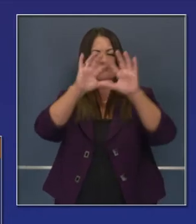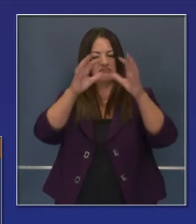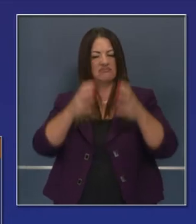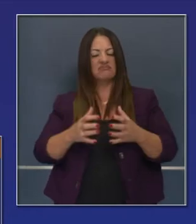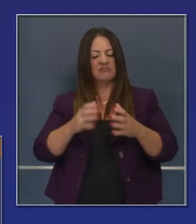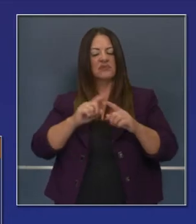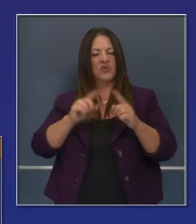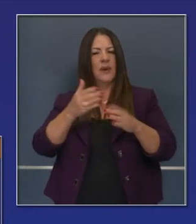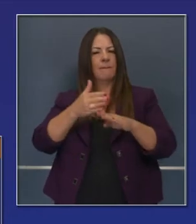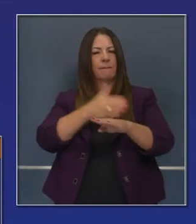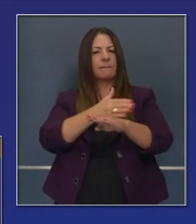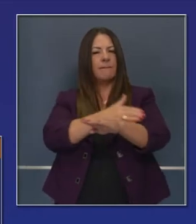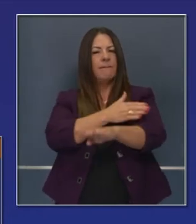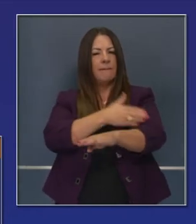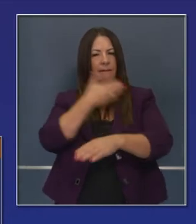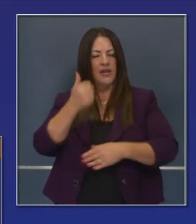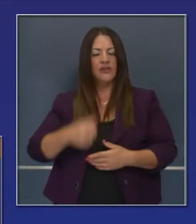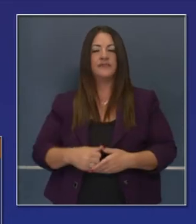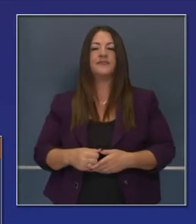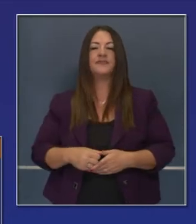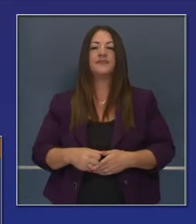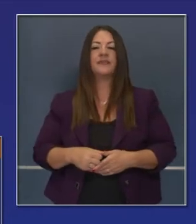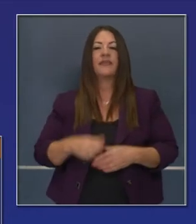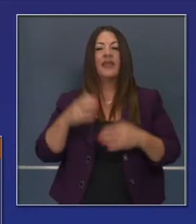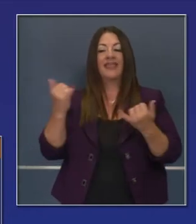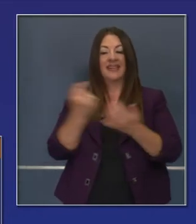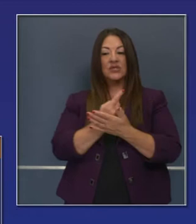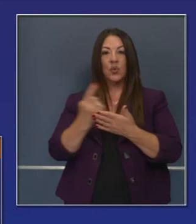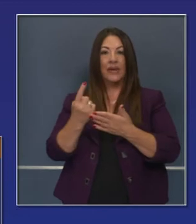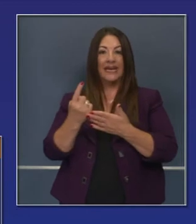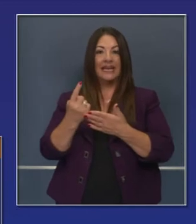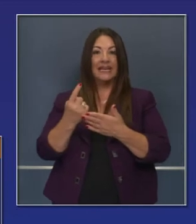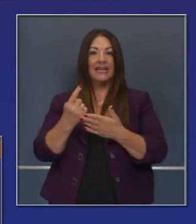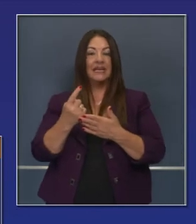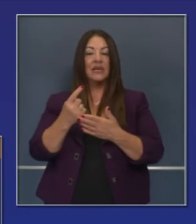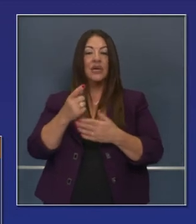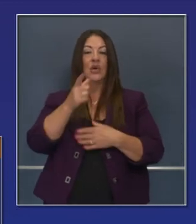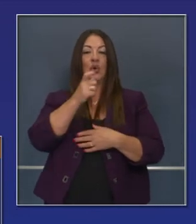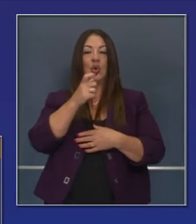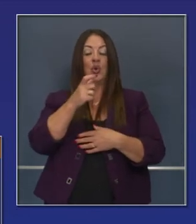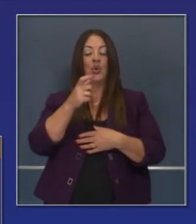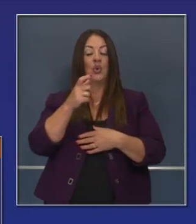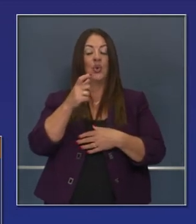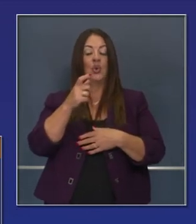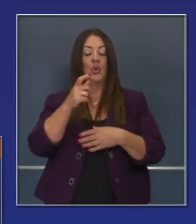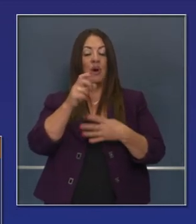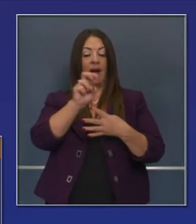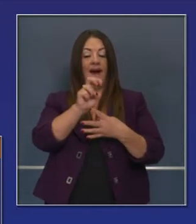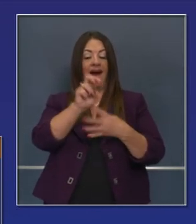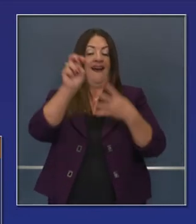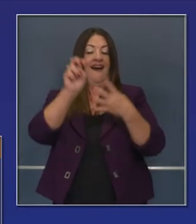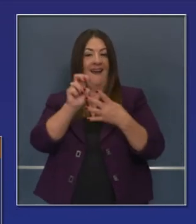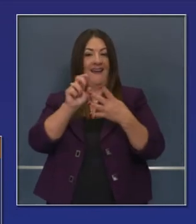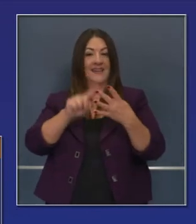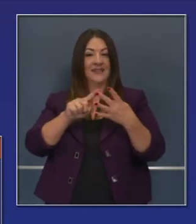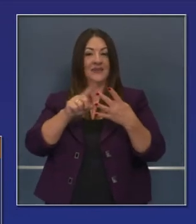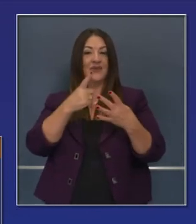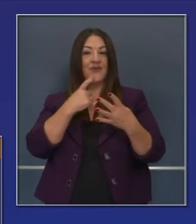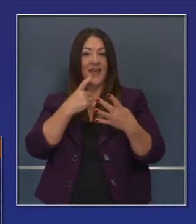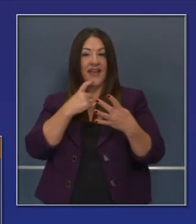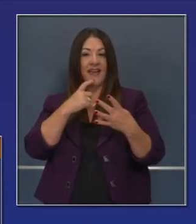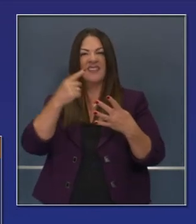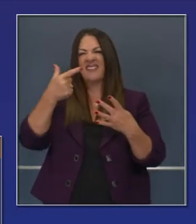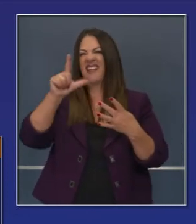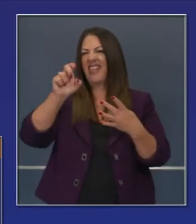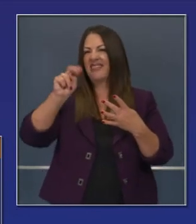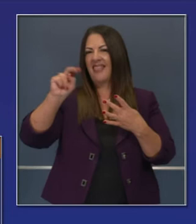habían estado abiertos. Para ser más específicos, del morado al rojo, los condados de Glen y Mendocino, dos condados donde